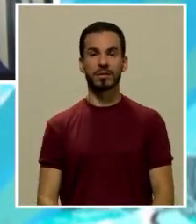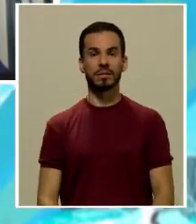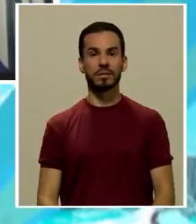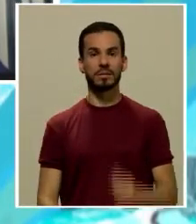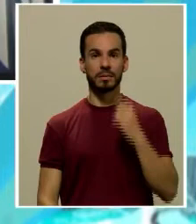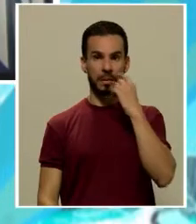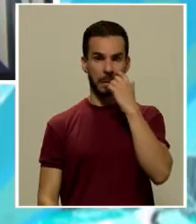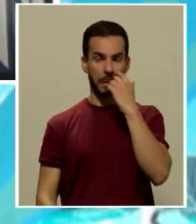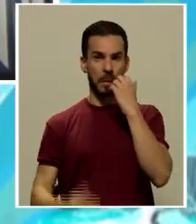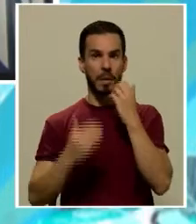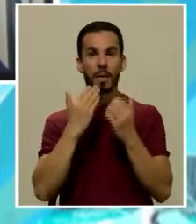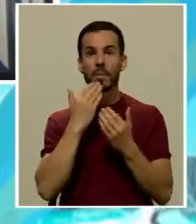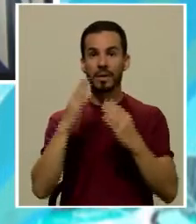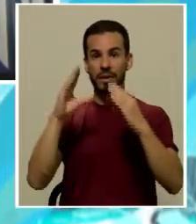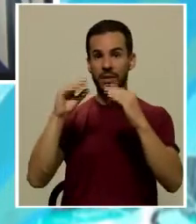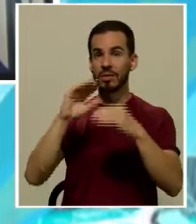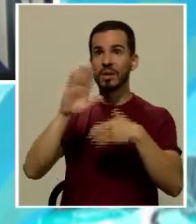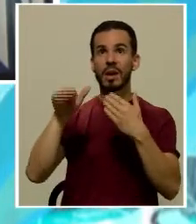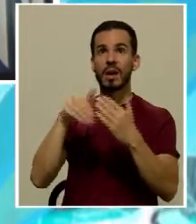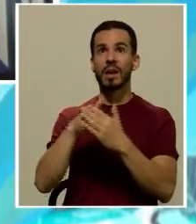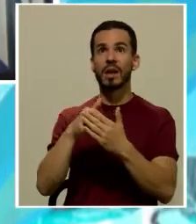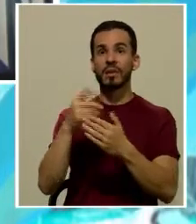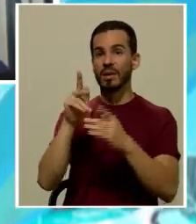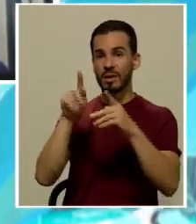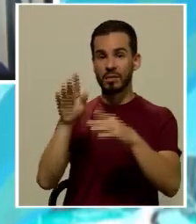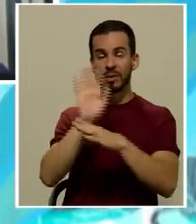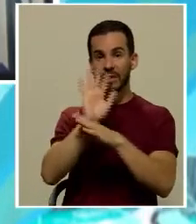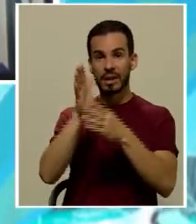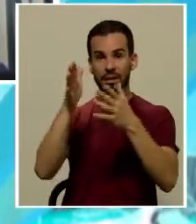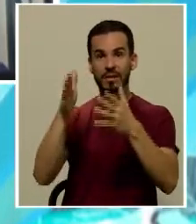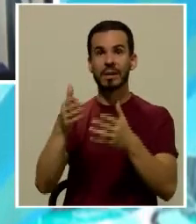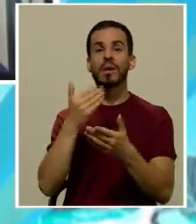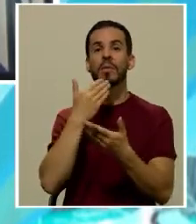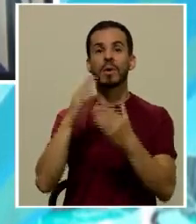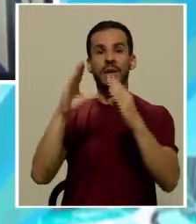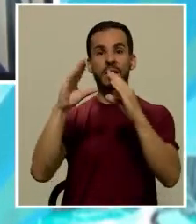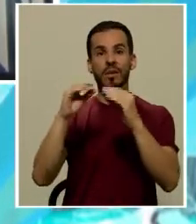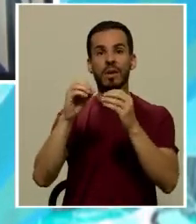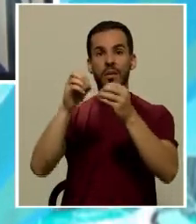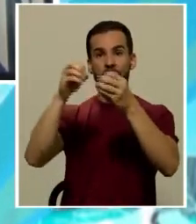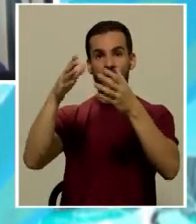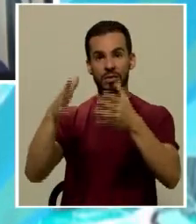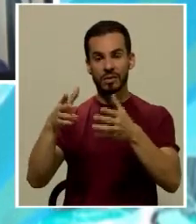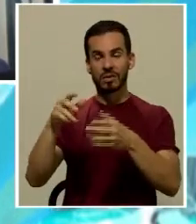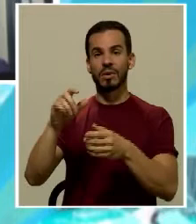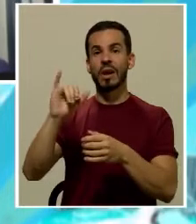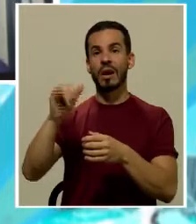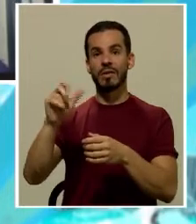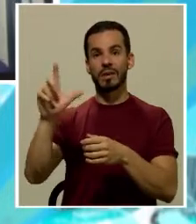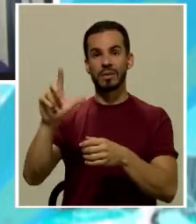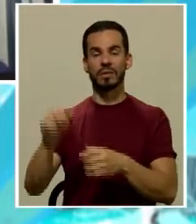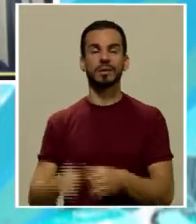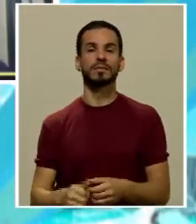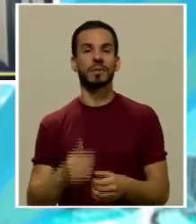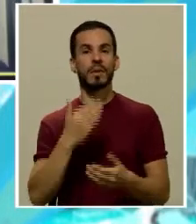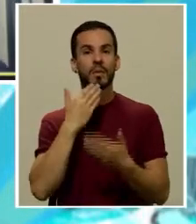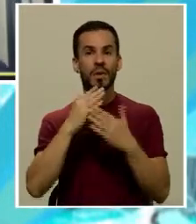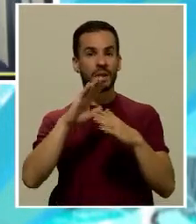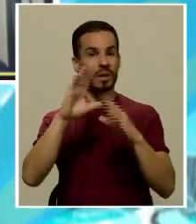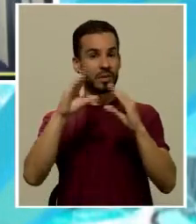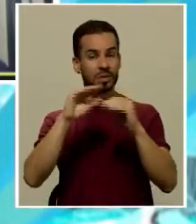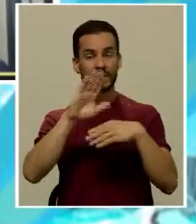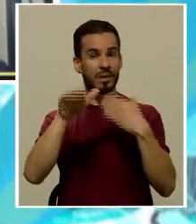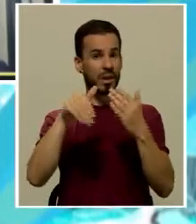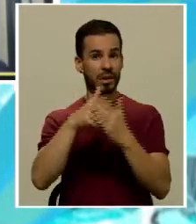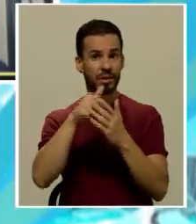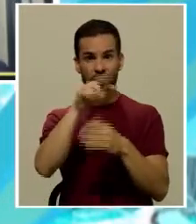Buenas noches, don Ernesto. Buenas noches a todos los televidentes. Buenas noches al profesor Javier Llobet. Buenas noches a todos y